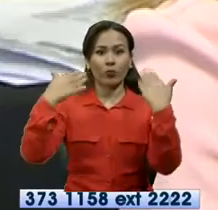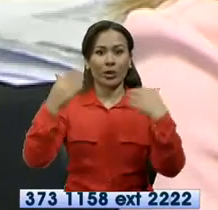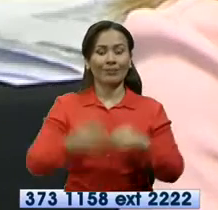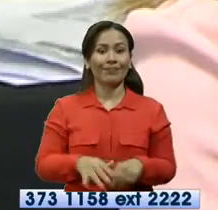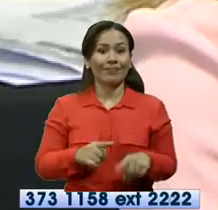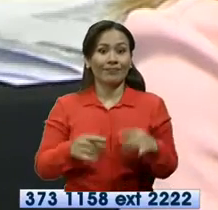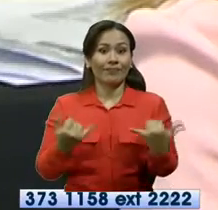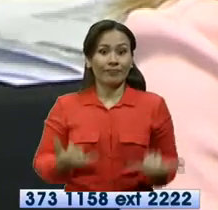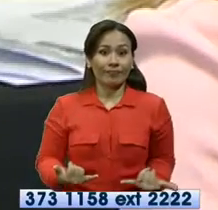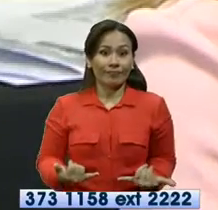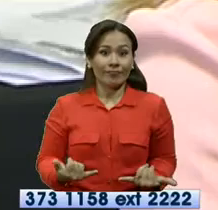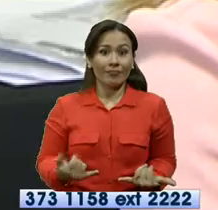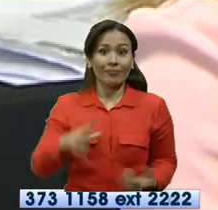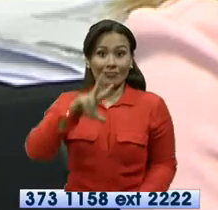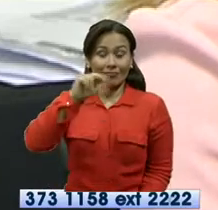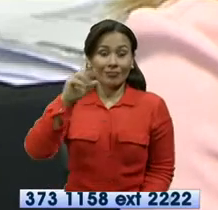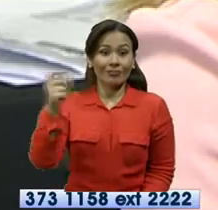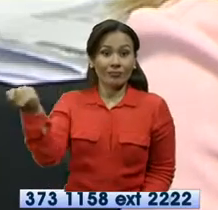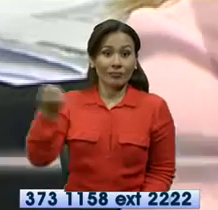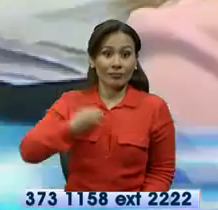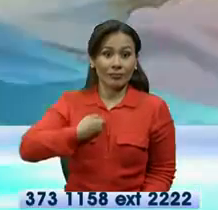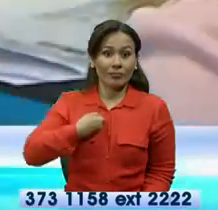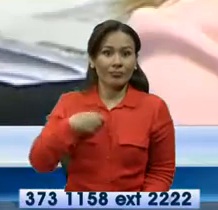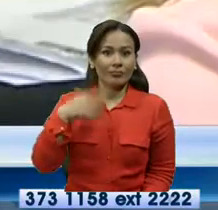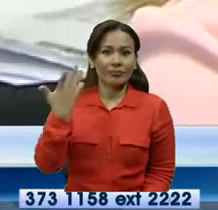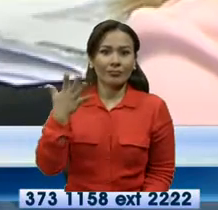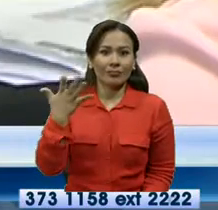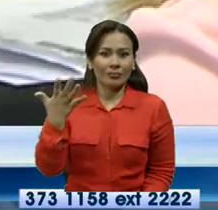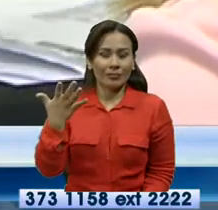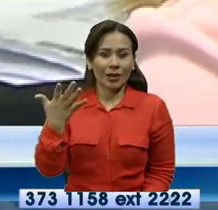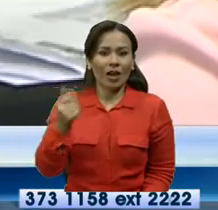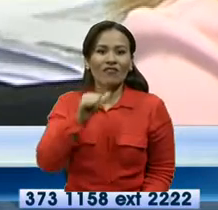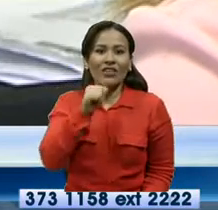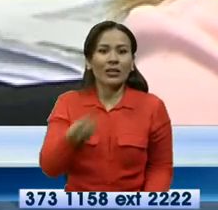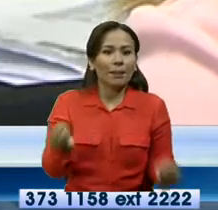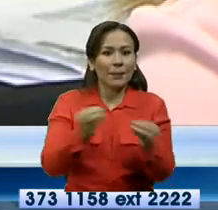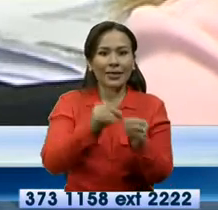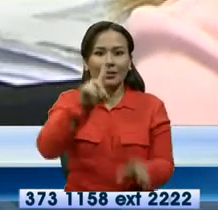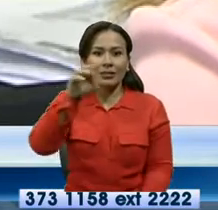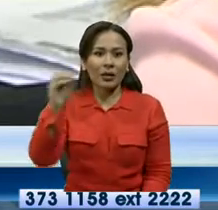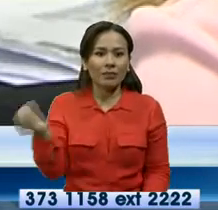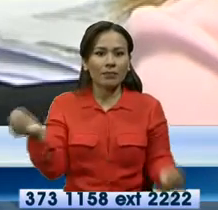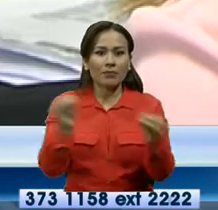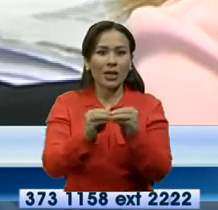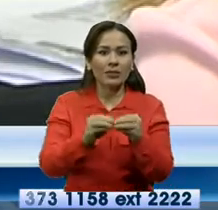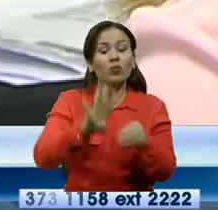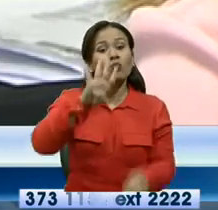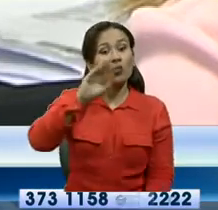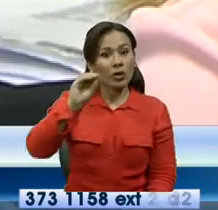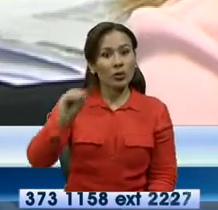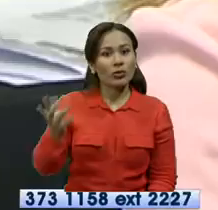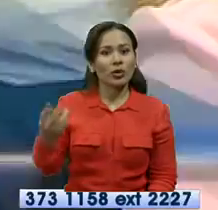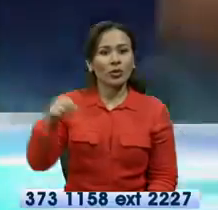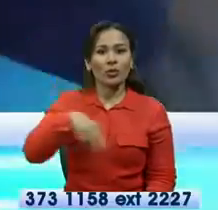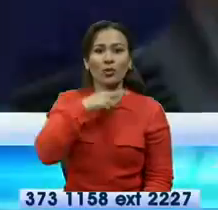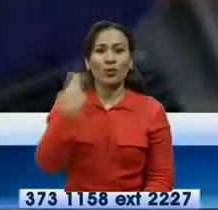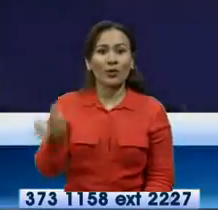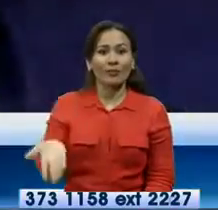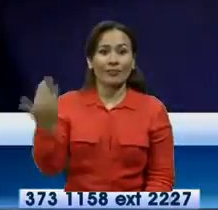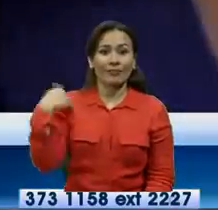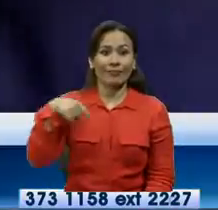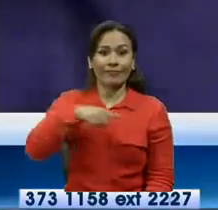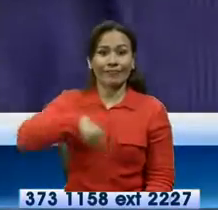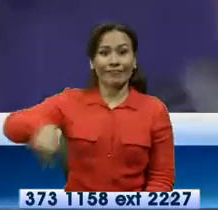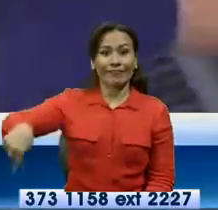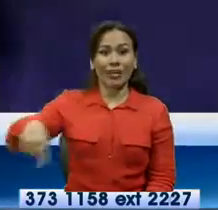actualmente esa entrega de 300 placas tampoco nos alcanzaría para completar lo que queda del mes de noviembre. En